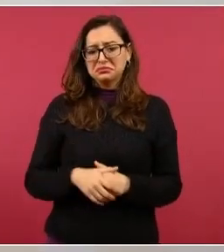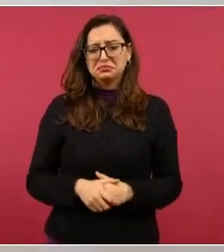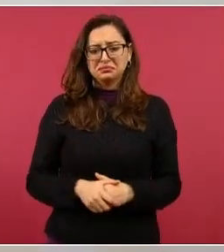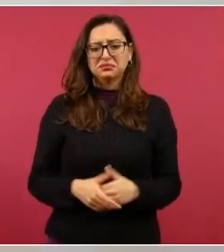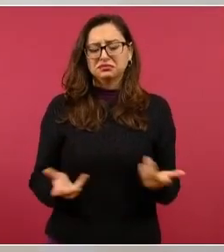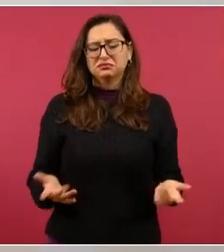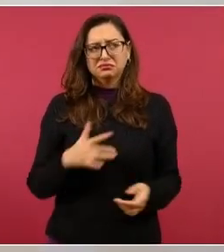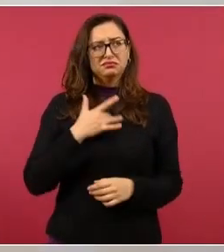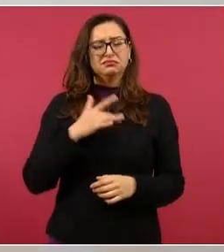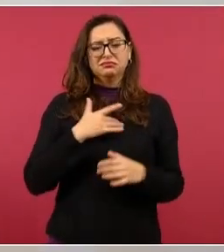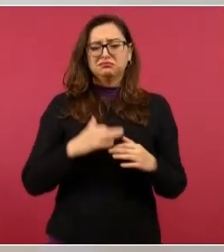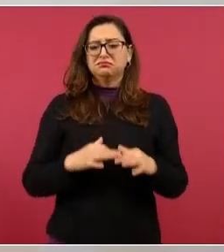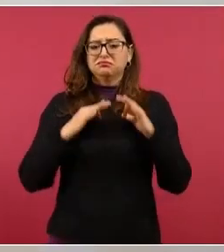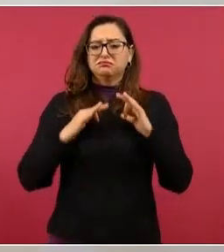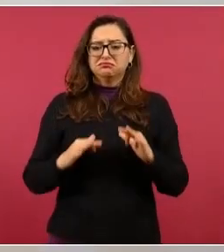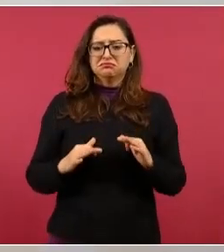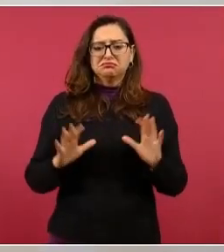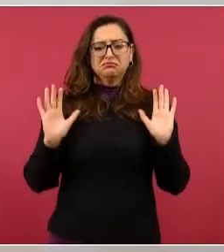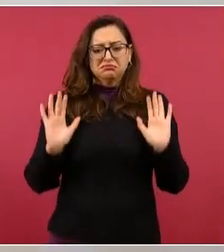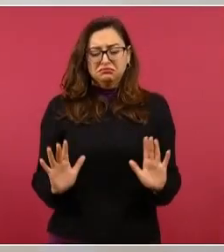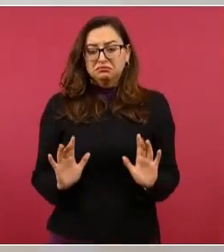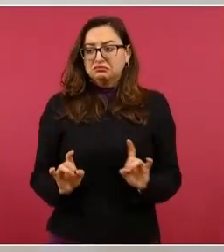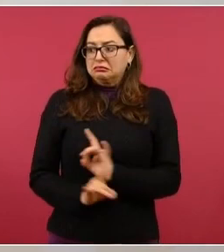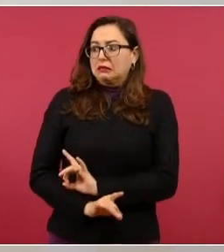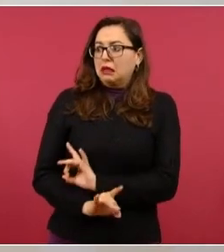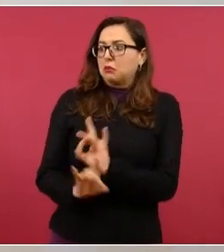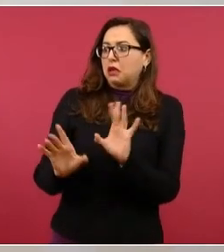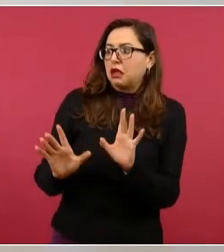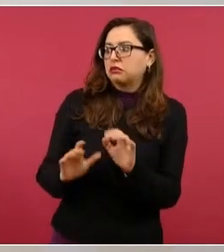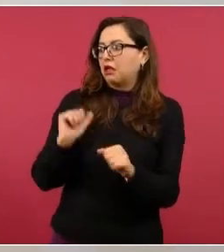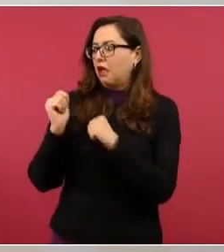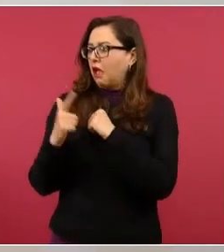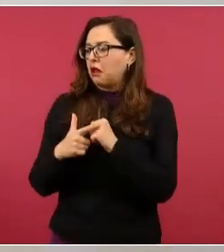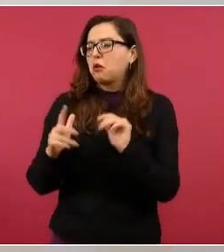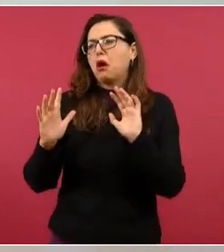tranquilidad a inversionistas, a